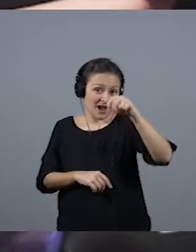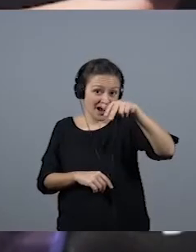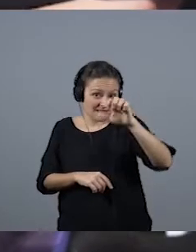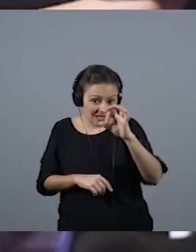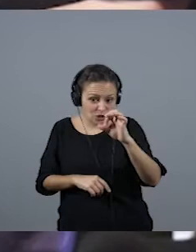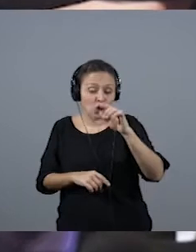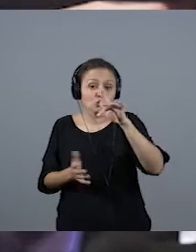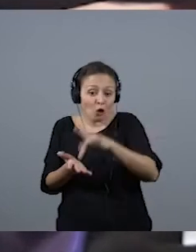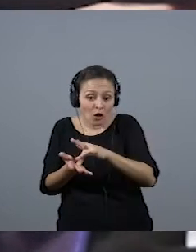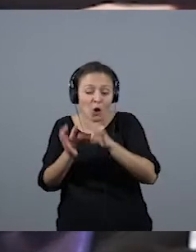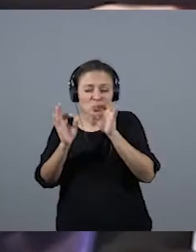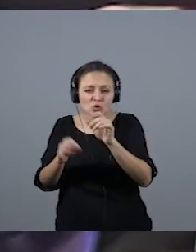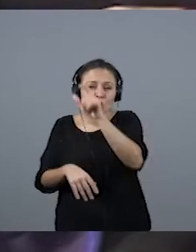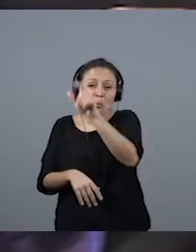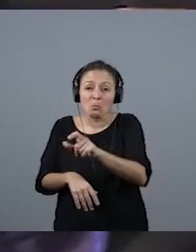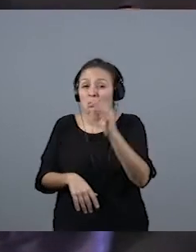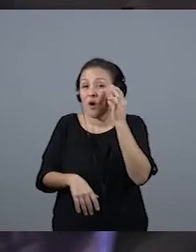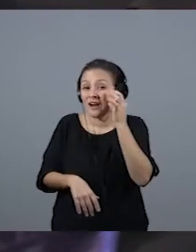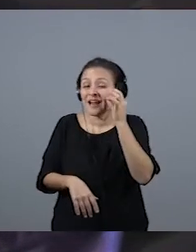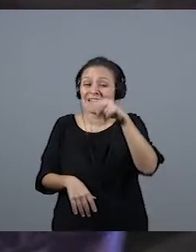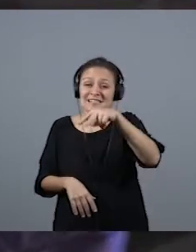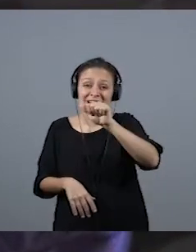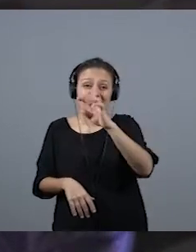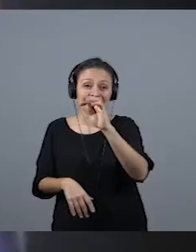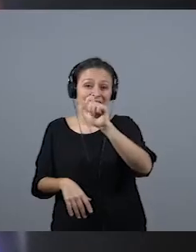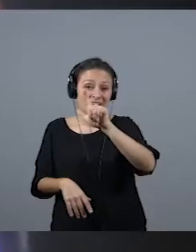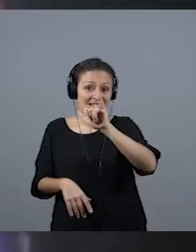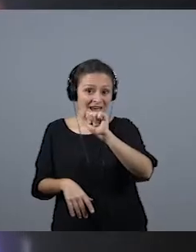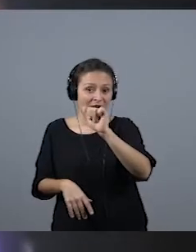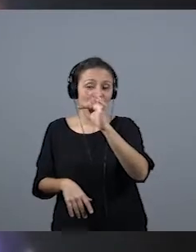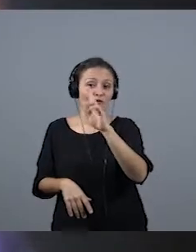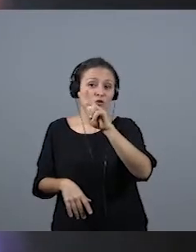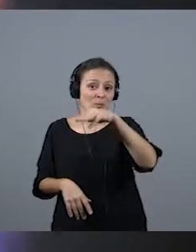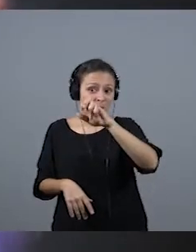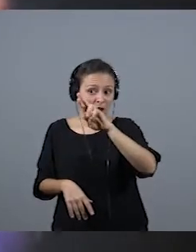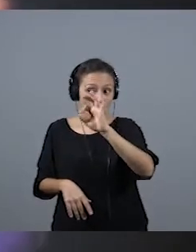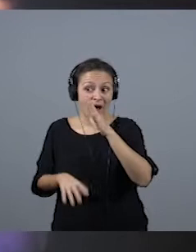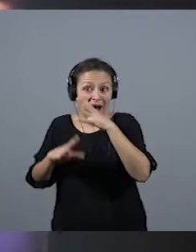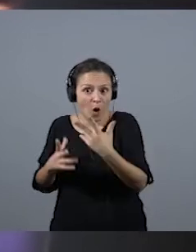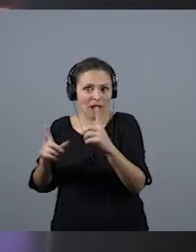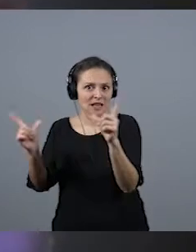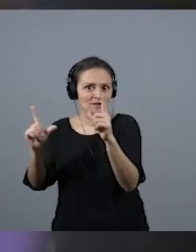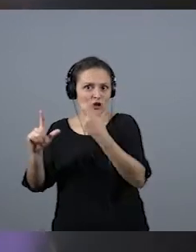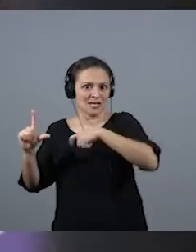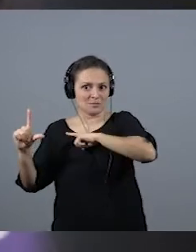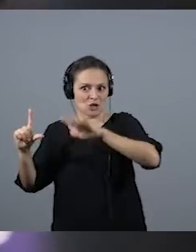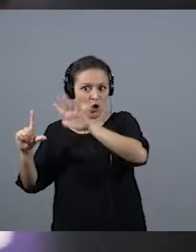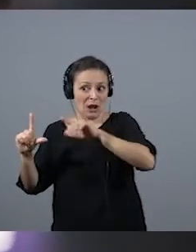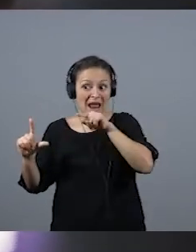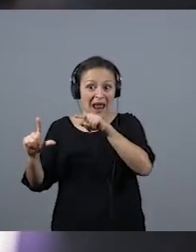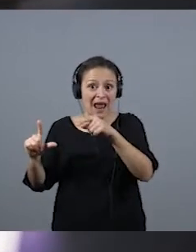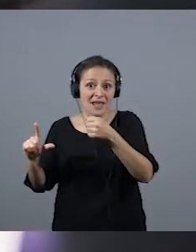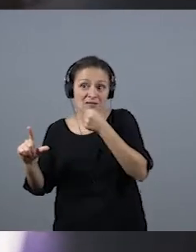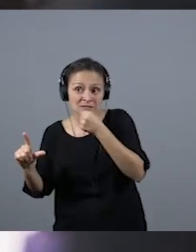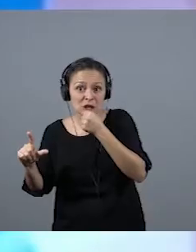fue Natalia Fumero, que hoy está en Televisión Española, que estaba conmigo en Radio Club Tenerife. Ella hacía el inalámbrico y yo narraba.